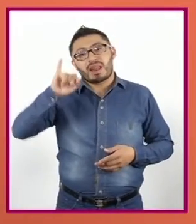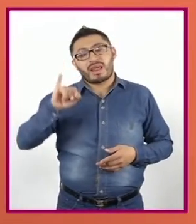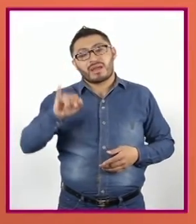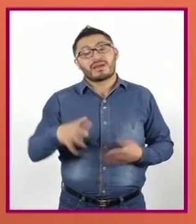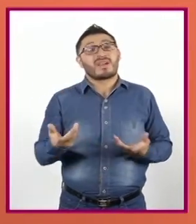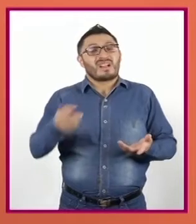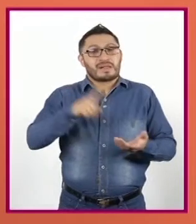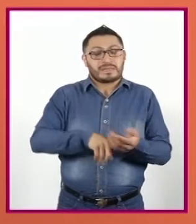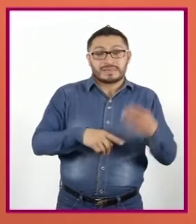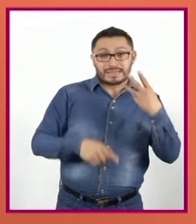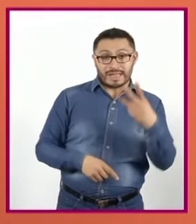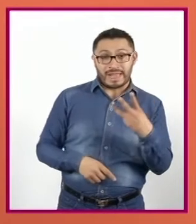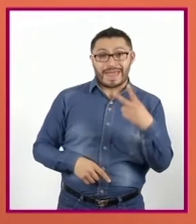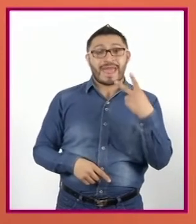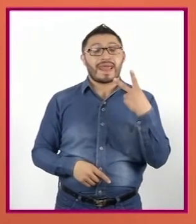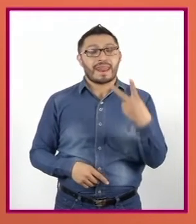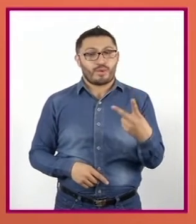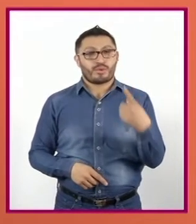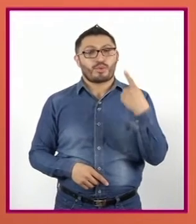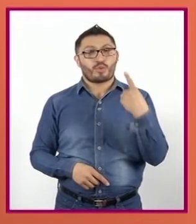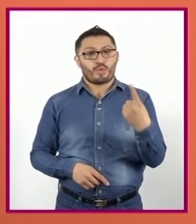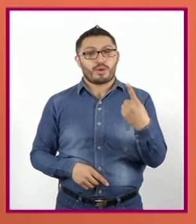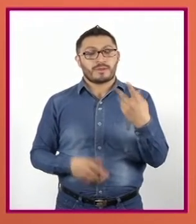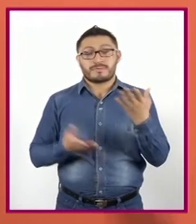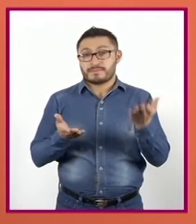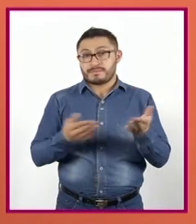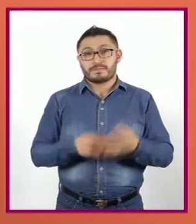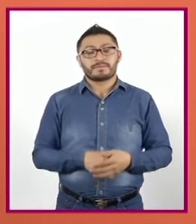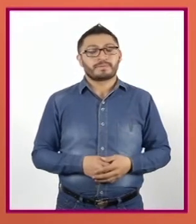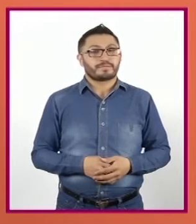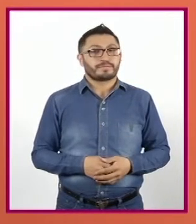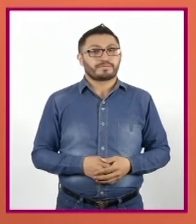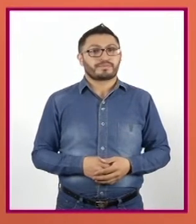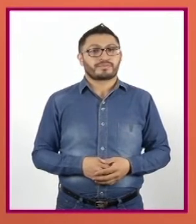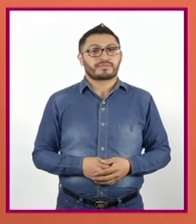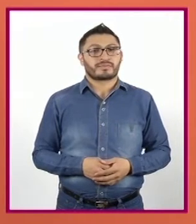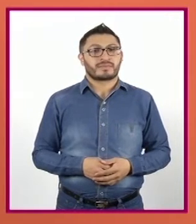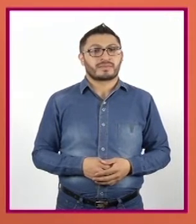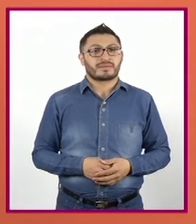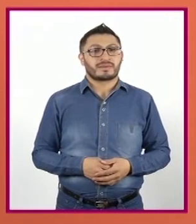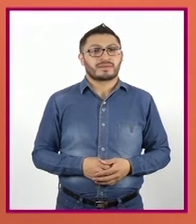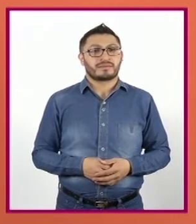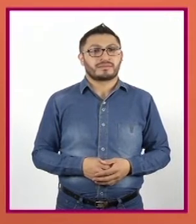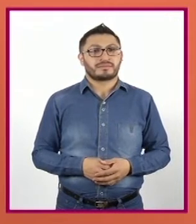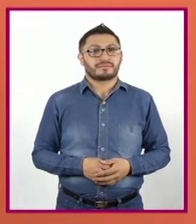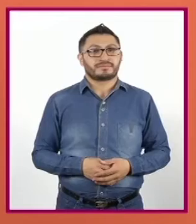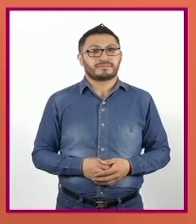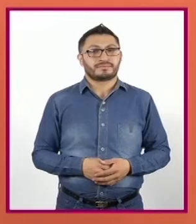Tres Dos Uno Pum Toda esa escena